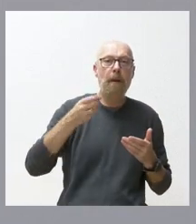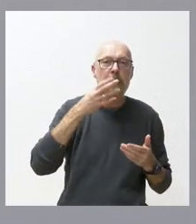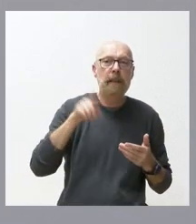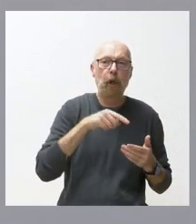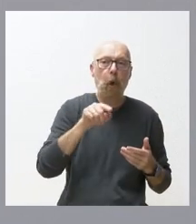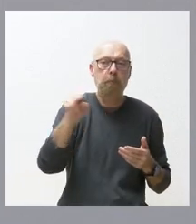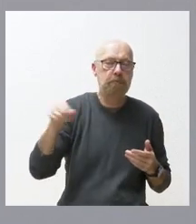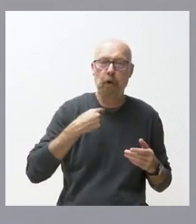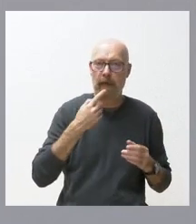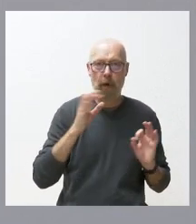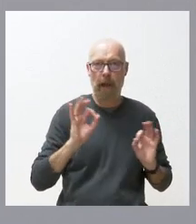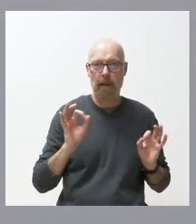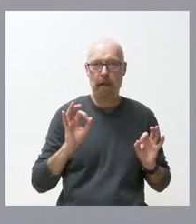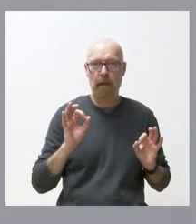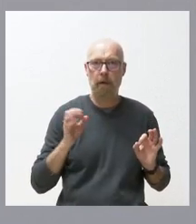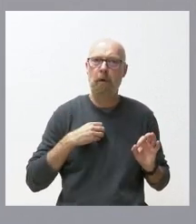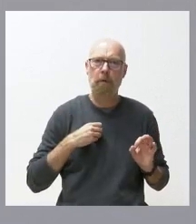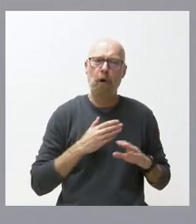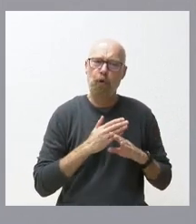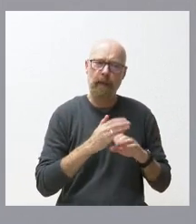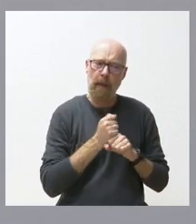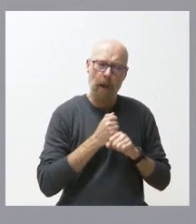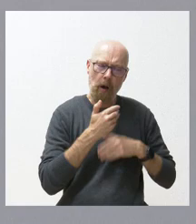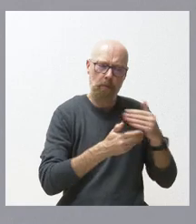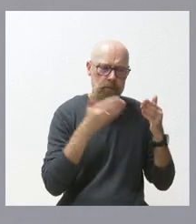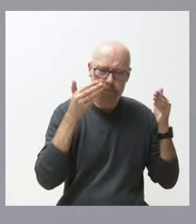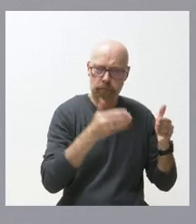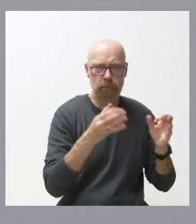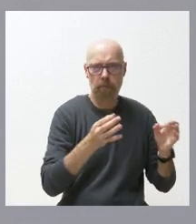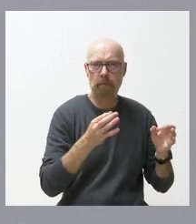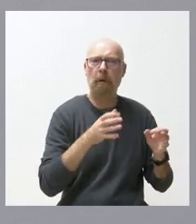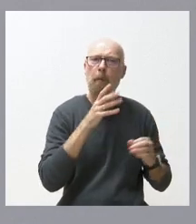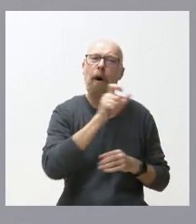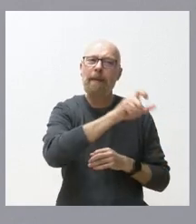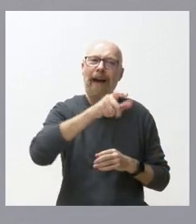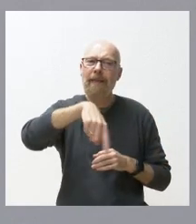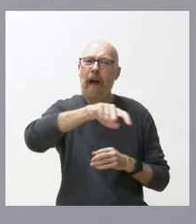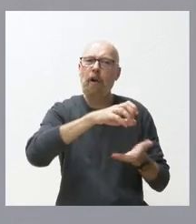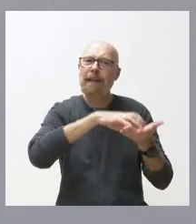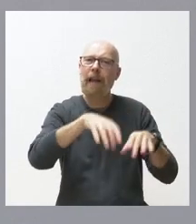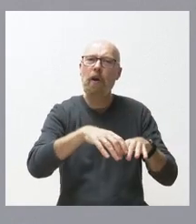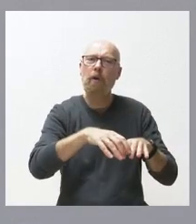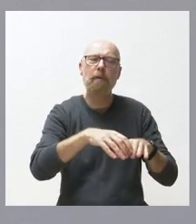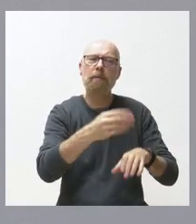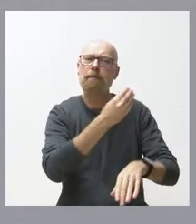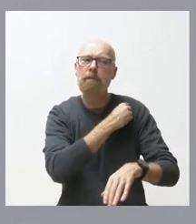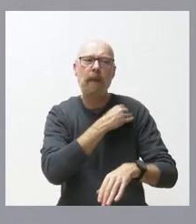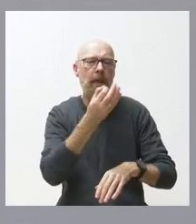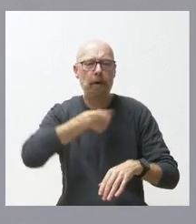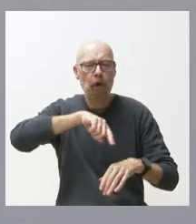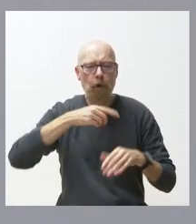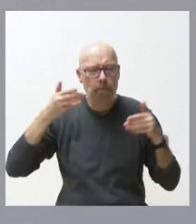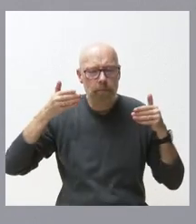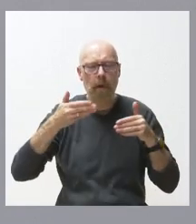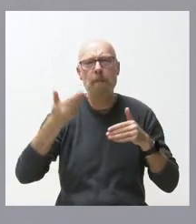tengo con la función que tengo que creemos que los ciudadanos de Castilla nos piden en este momento que nos centremos en lo importante que es trabajar resolver sus